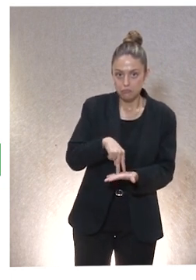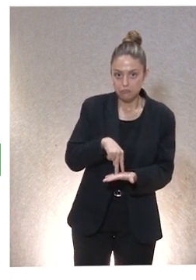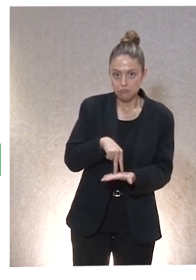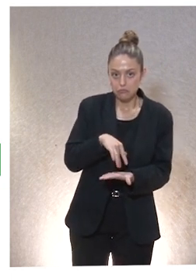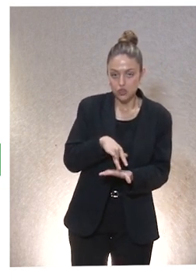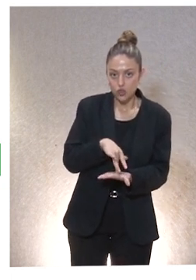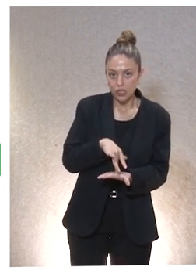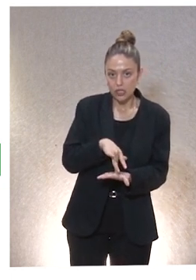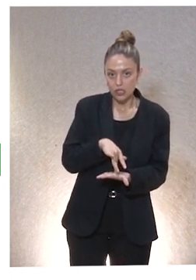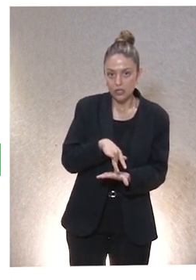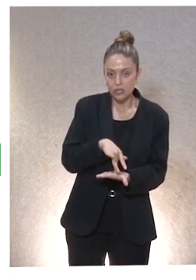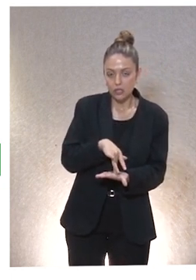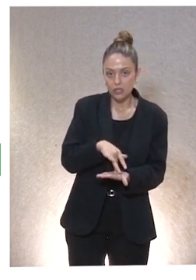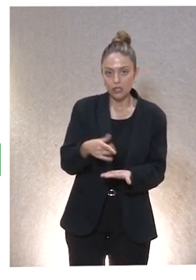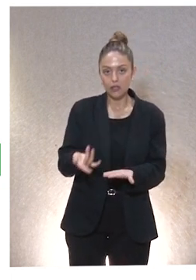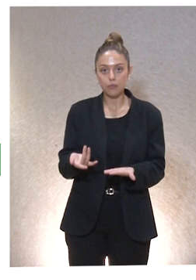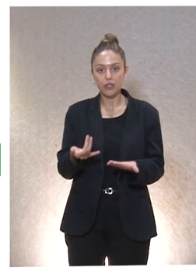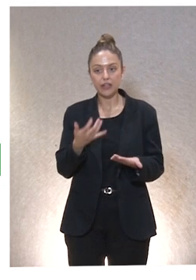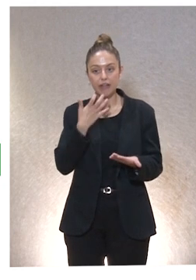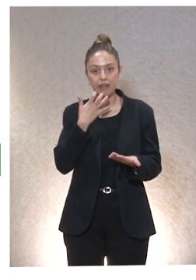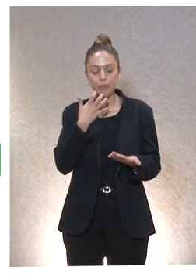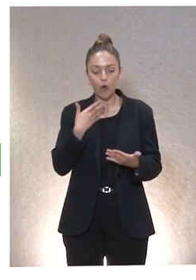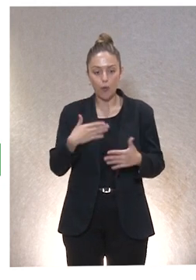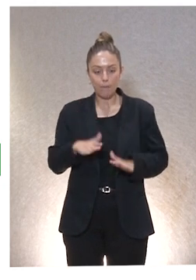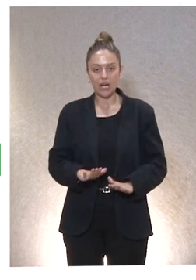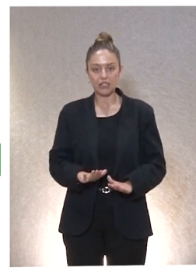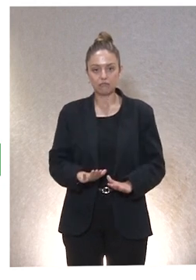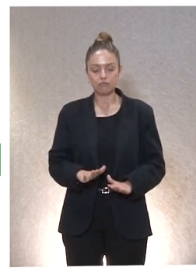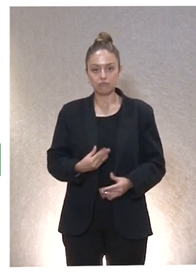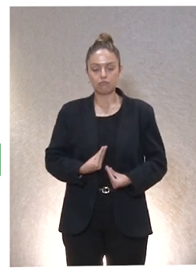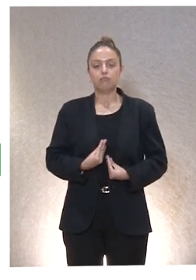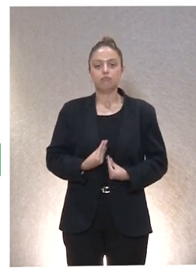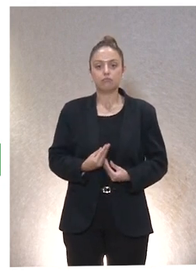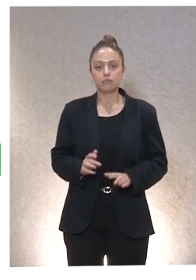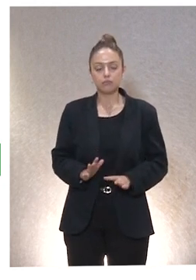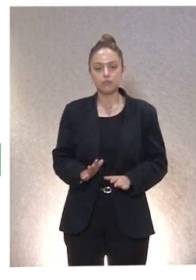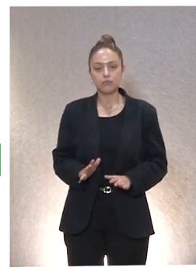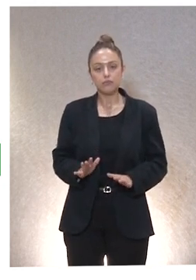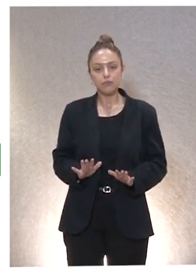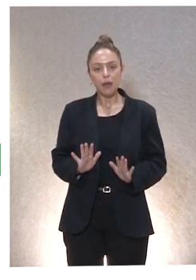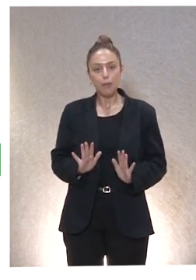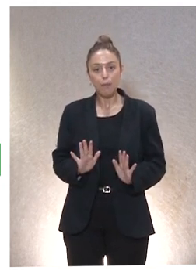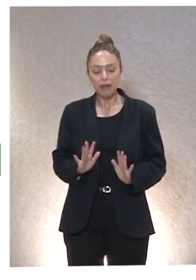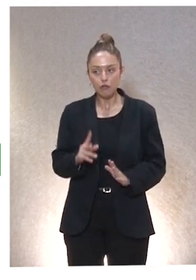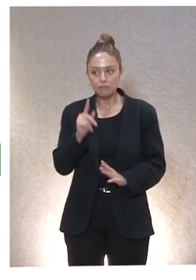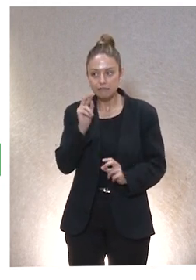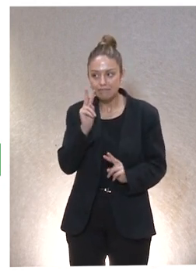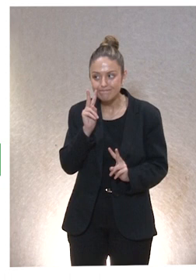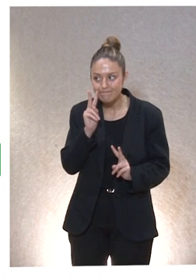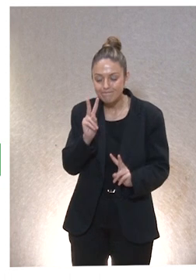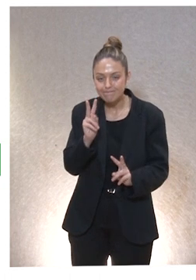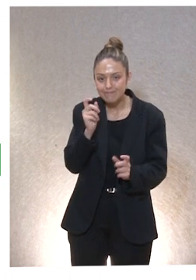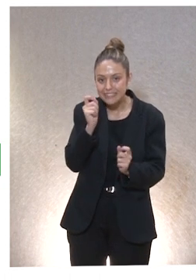Y, por ejemplo, a quien sufre una crisis de pánico que le paraliza. Entonces, no estás pidiendo nada, pero te ven de tal manera que zas.